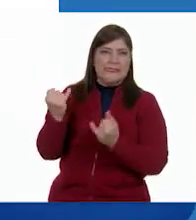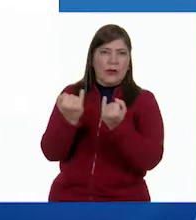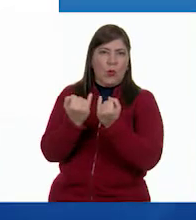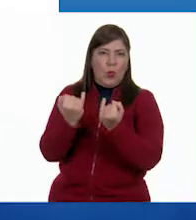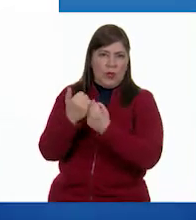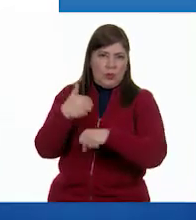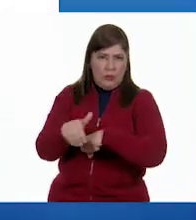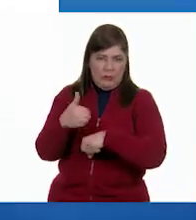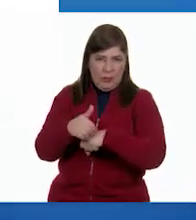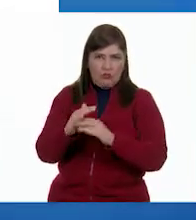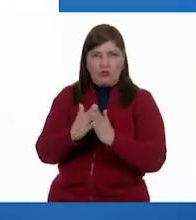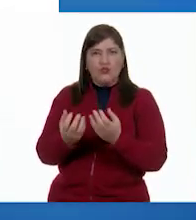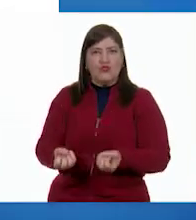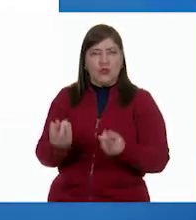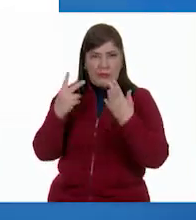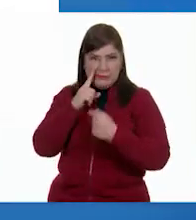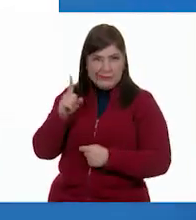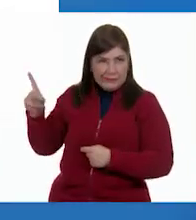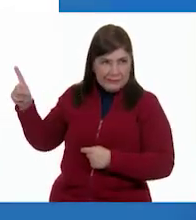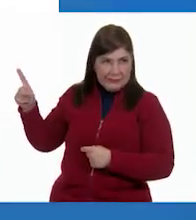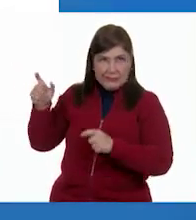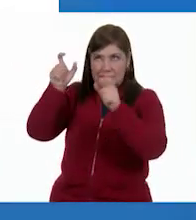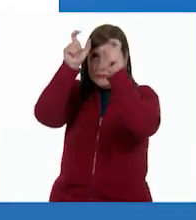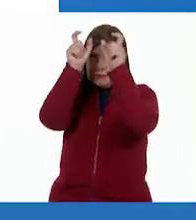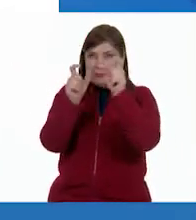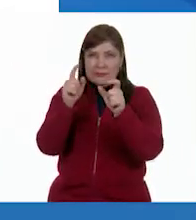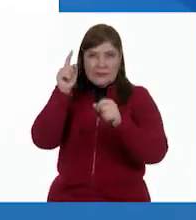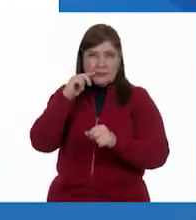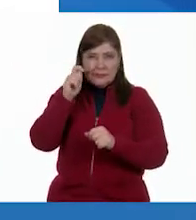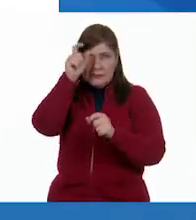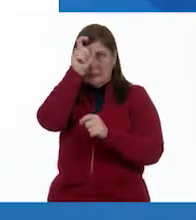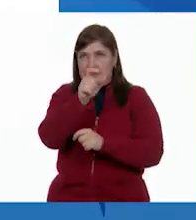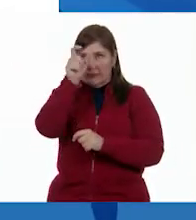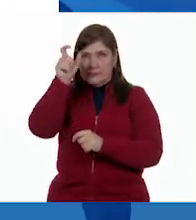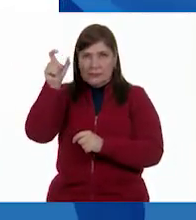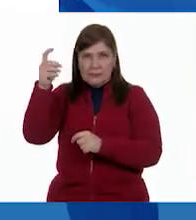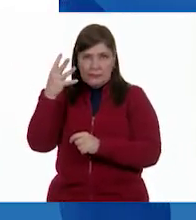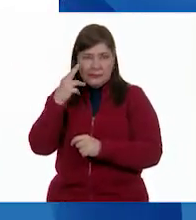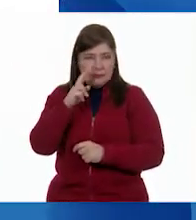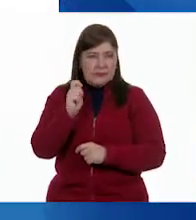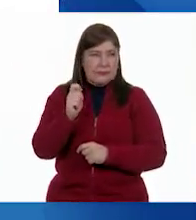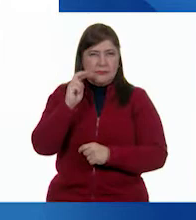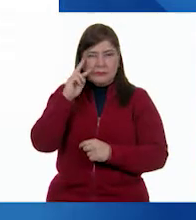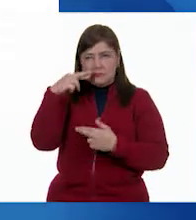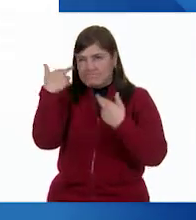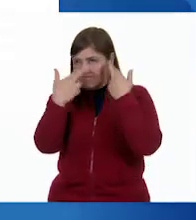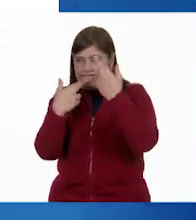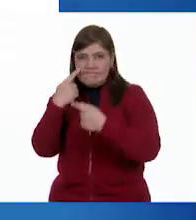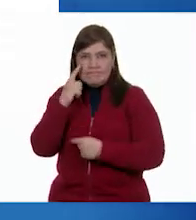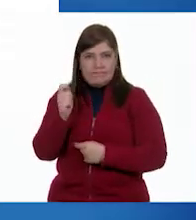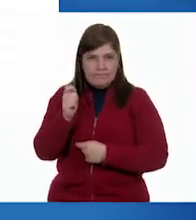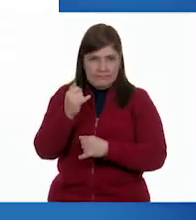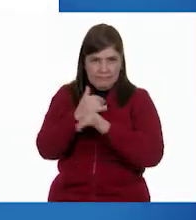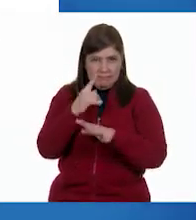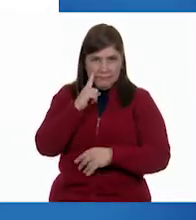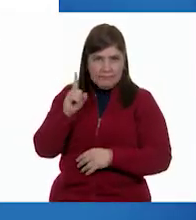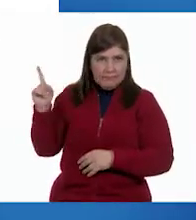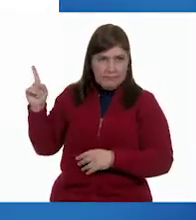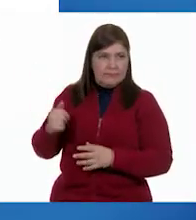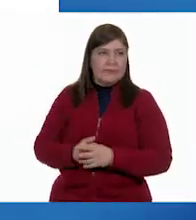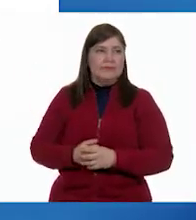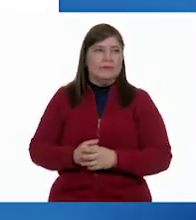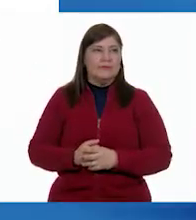gráfica en la pantalla, niñas y niños. Vamos a observar muy bien la gráfica y vamos a identificar los datos. Vamos a ver. Dice. Sí.